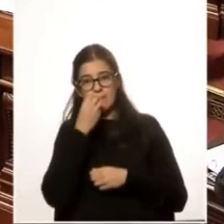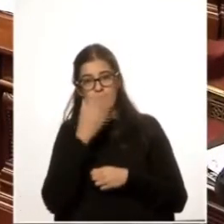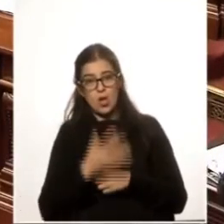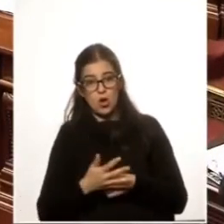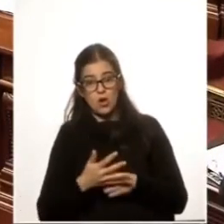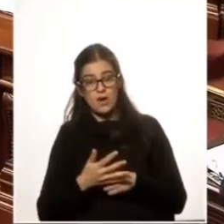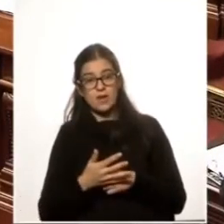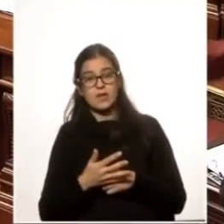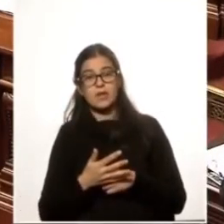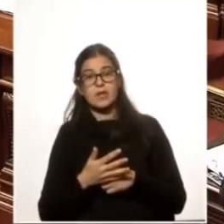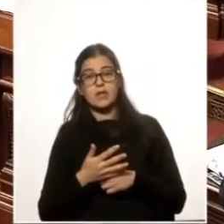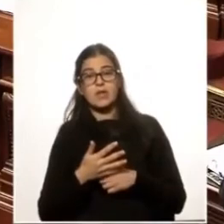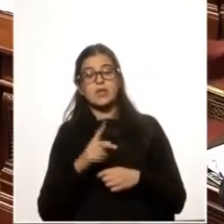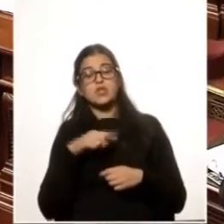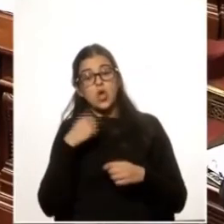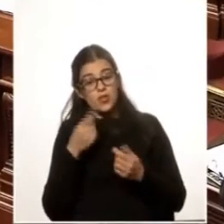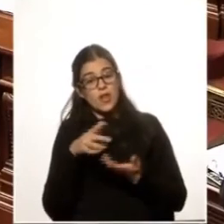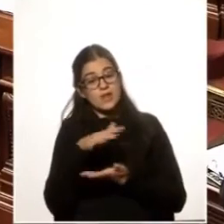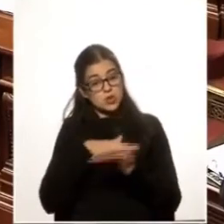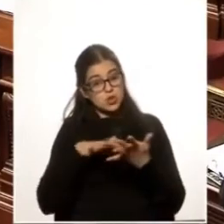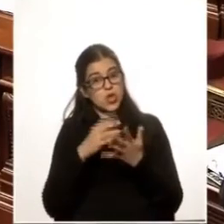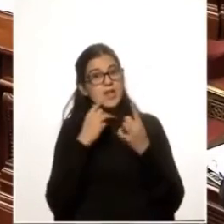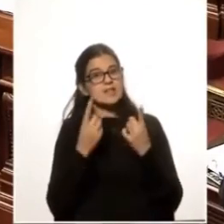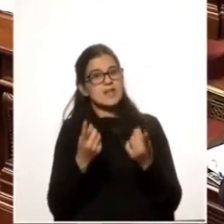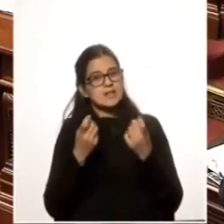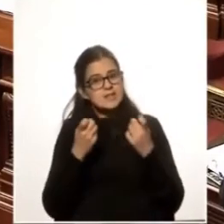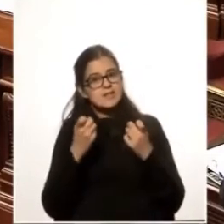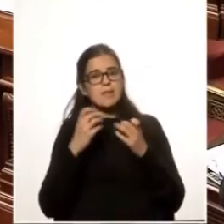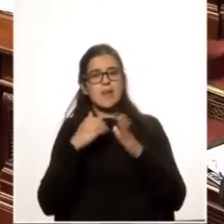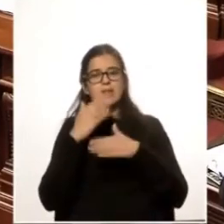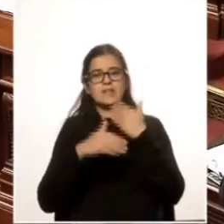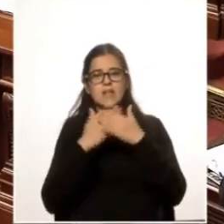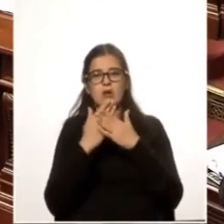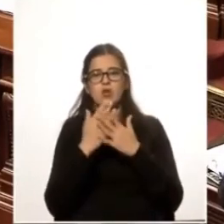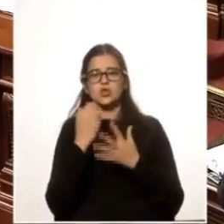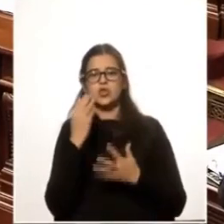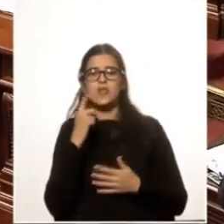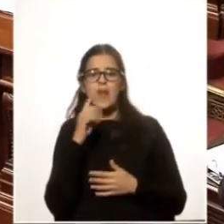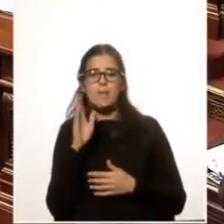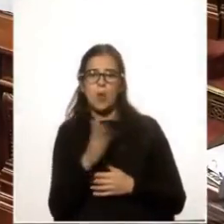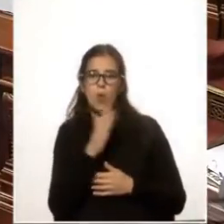que son otra de las condiciones necesarias para el desarrollo productivo